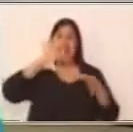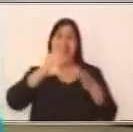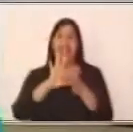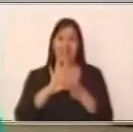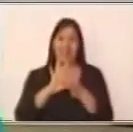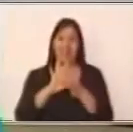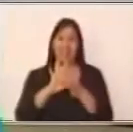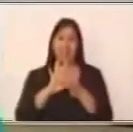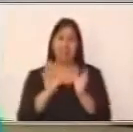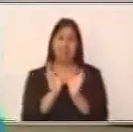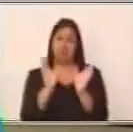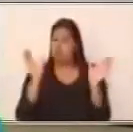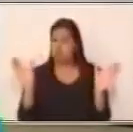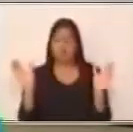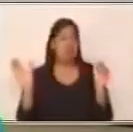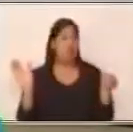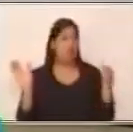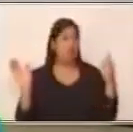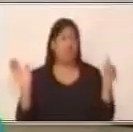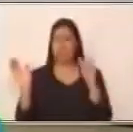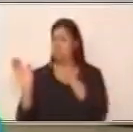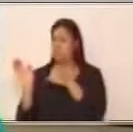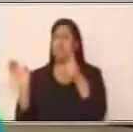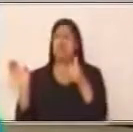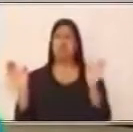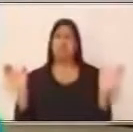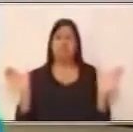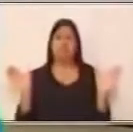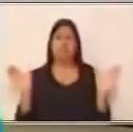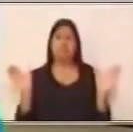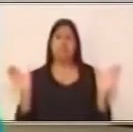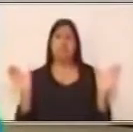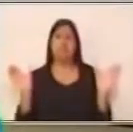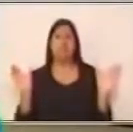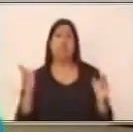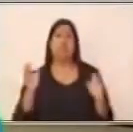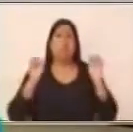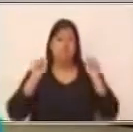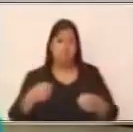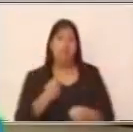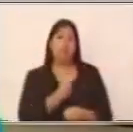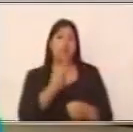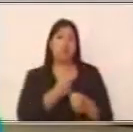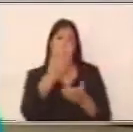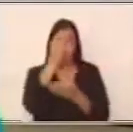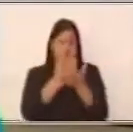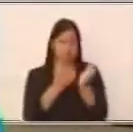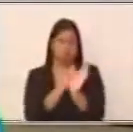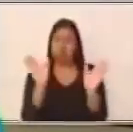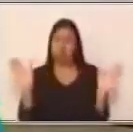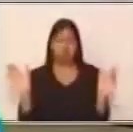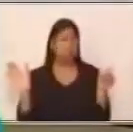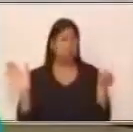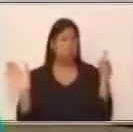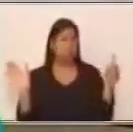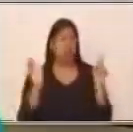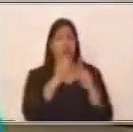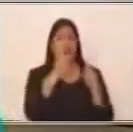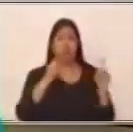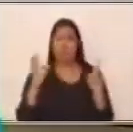ambas tienen un valor sintáctico de forma individual. Por ejemplo, acá tenemos